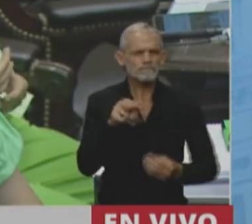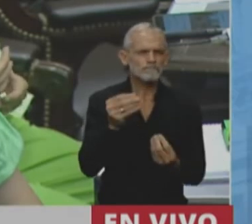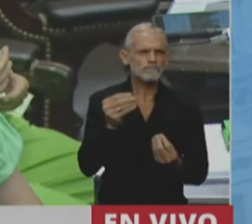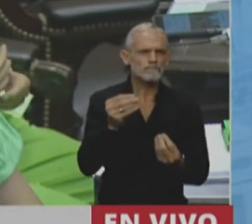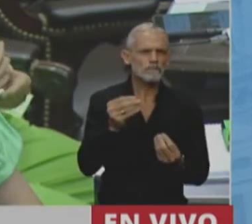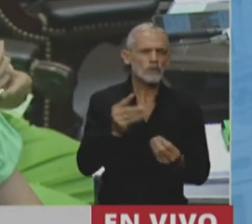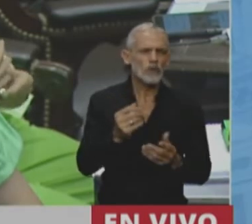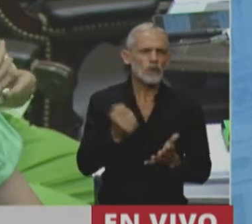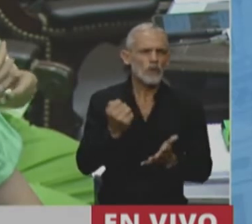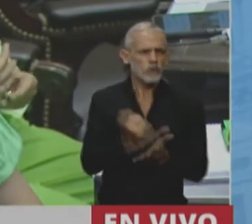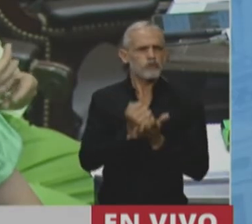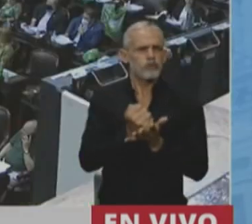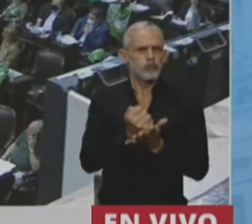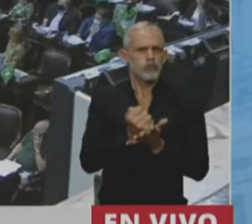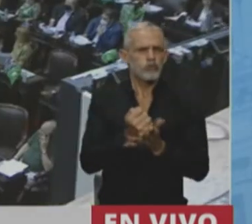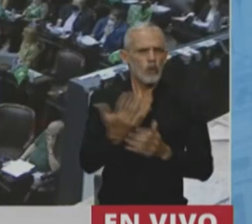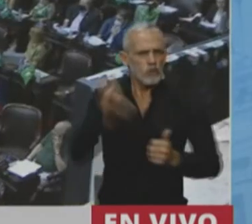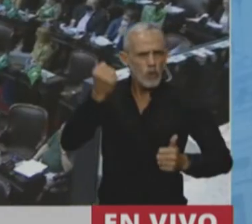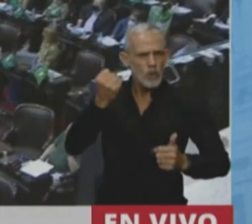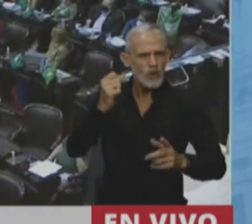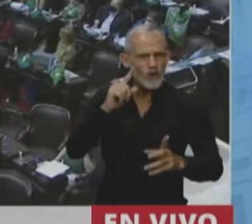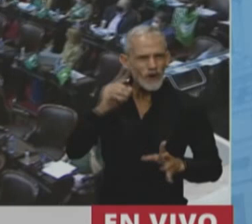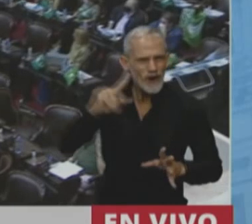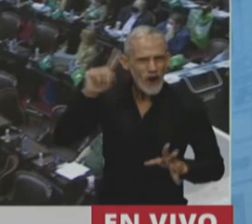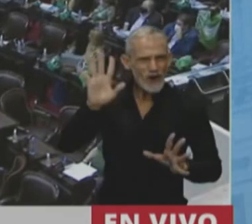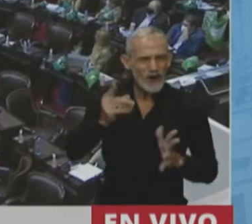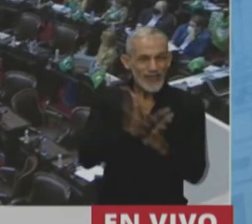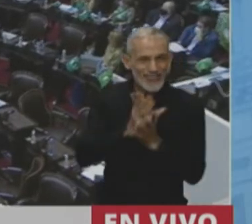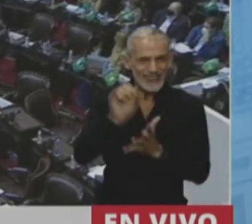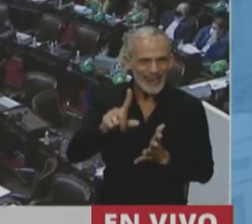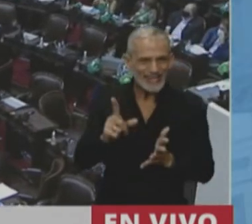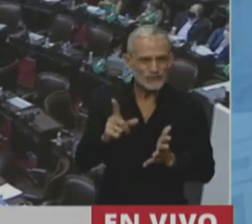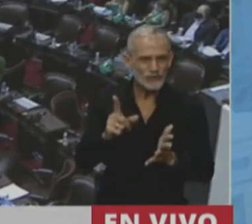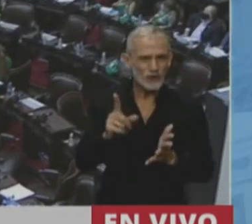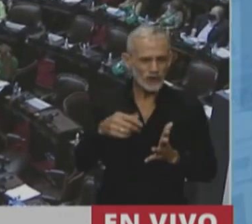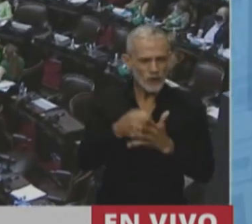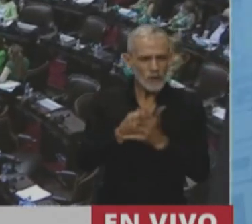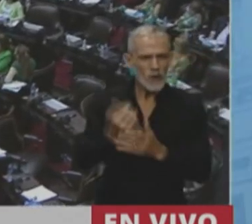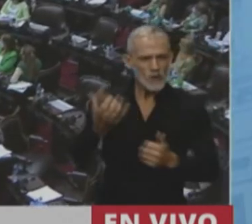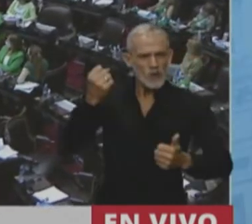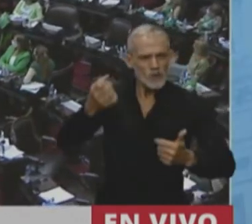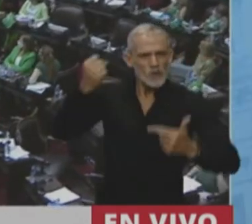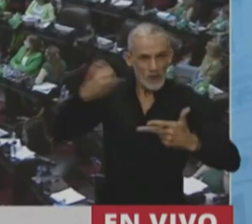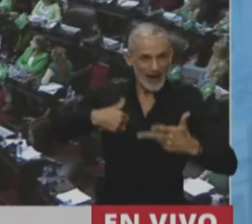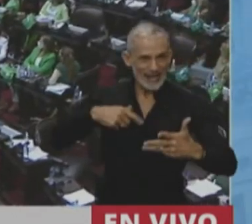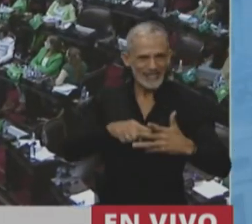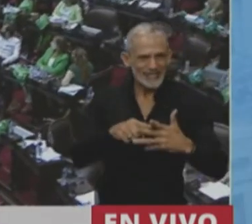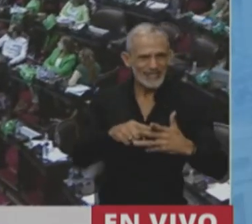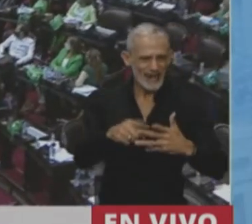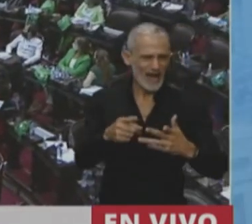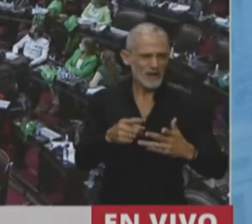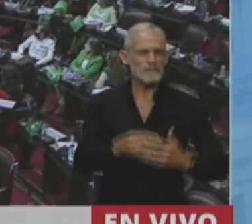los hitos que marcan las conquistas de los derechos que se han logrado en la Argentina.